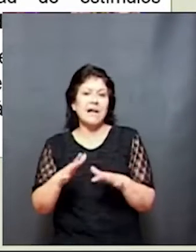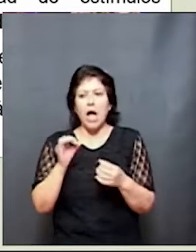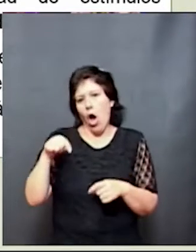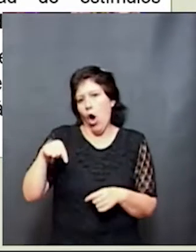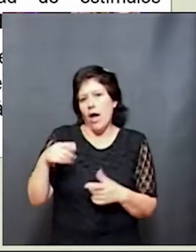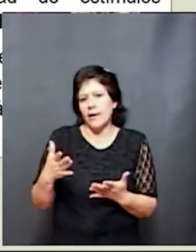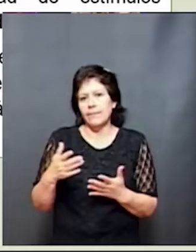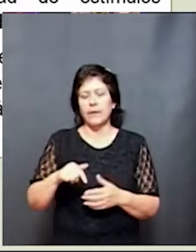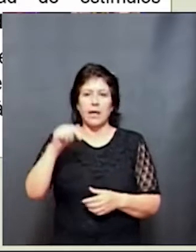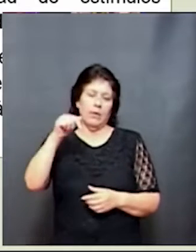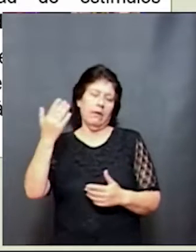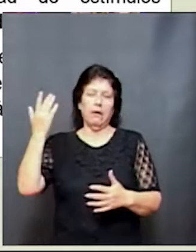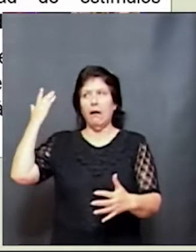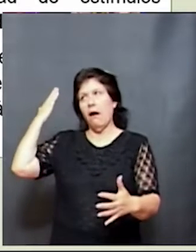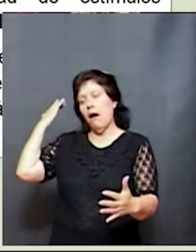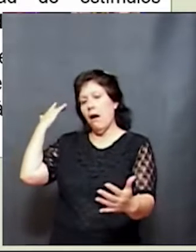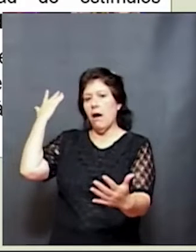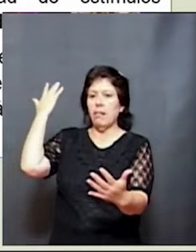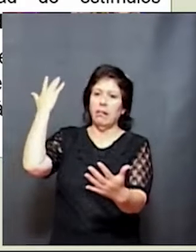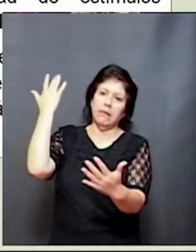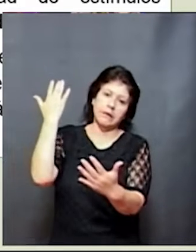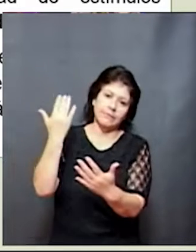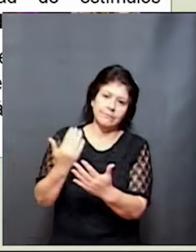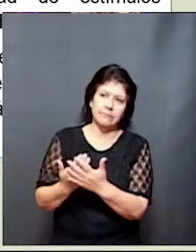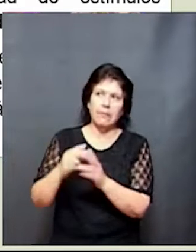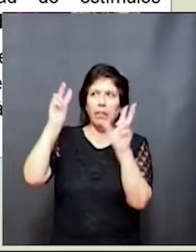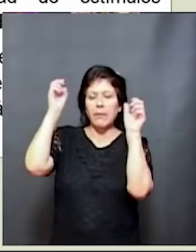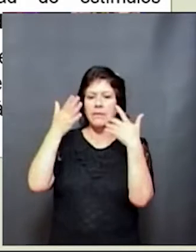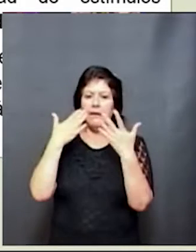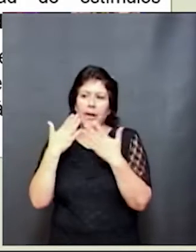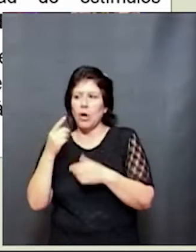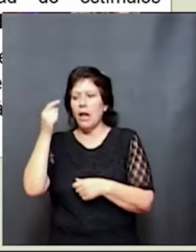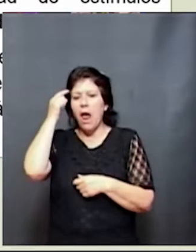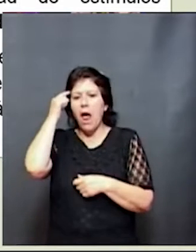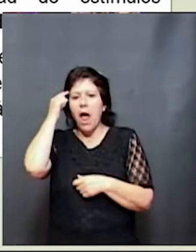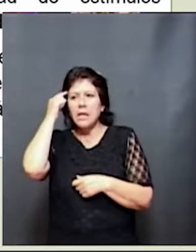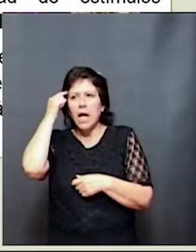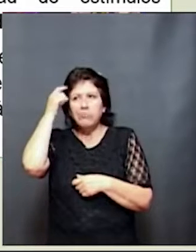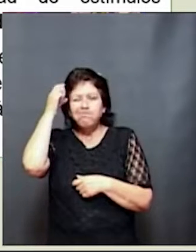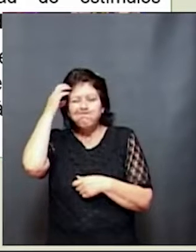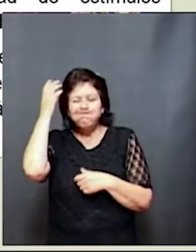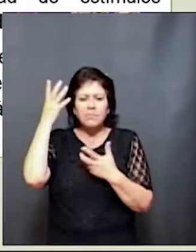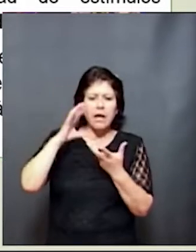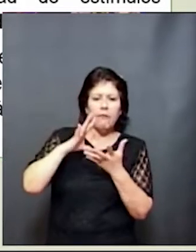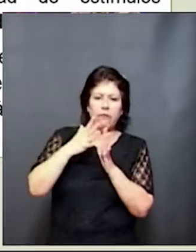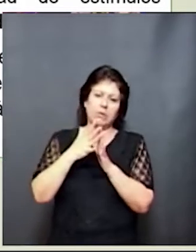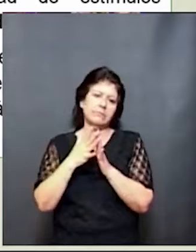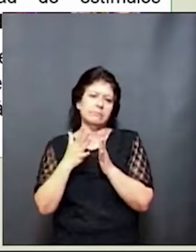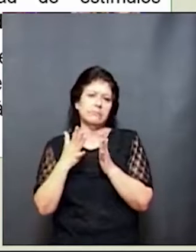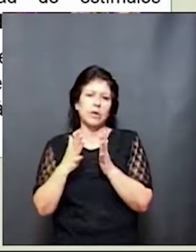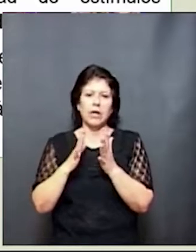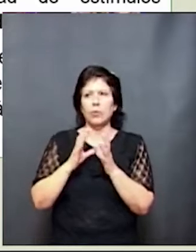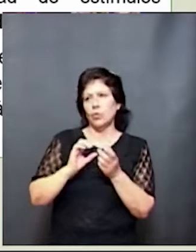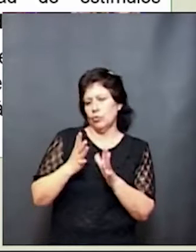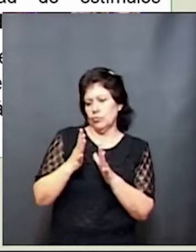con las primeras teorías del siglo XIX, se hablaba de que el cerebro funcionaba como de una manera modular, o sea, como si fuesen